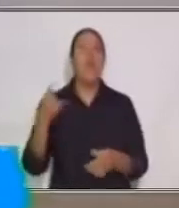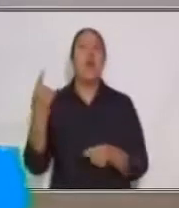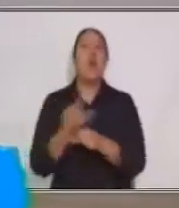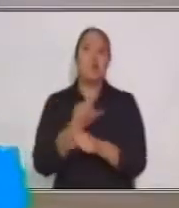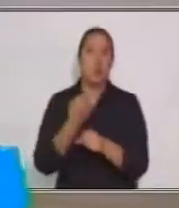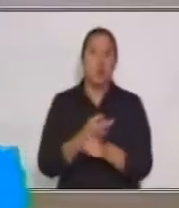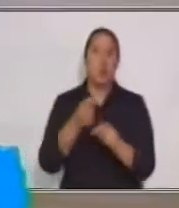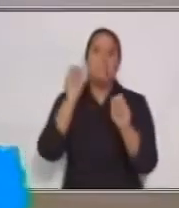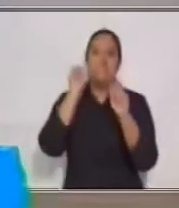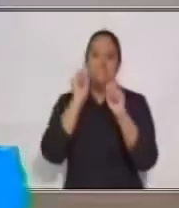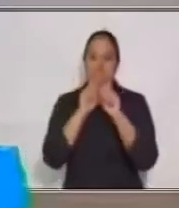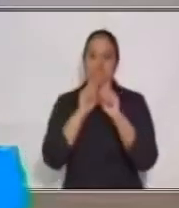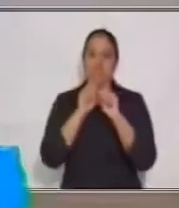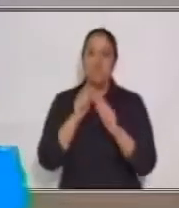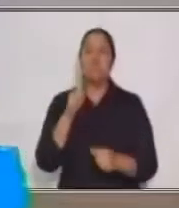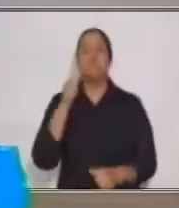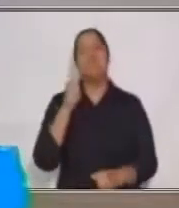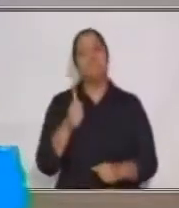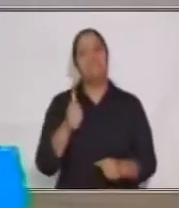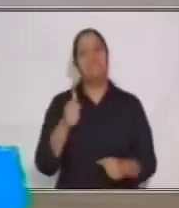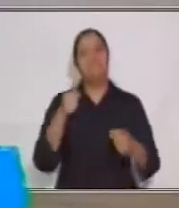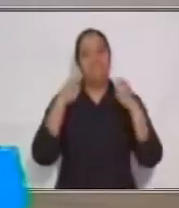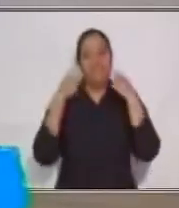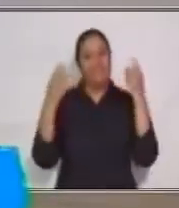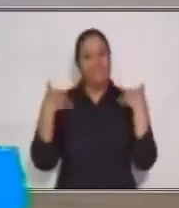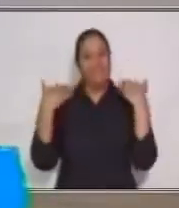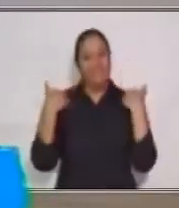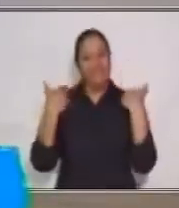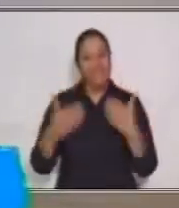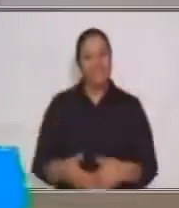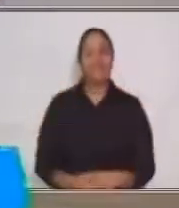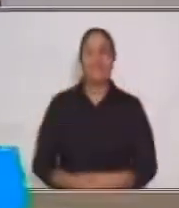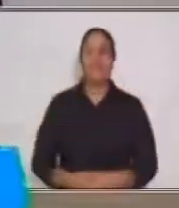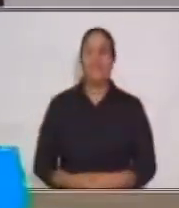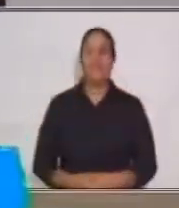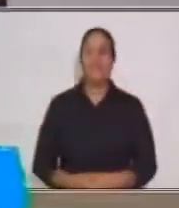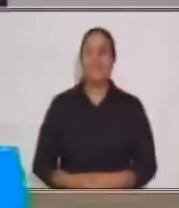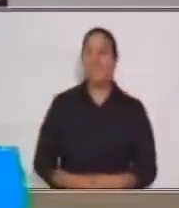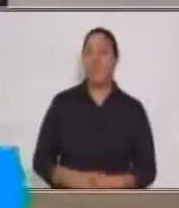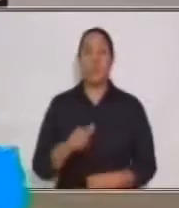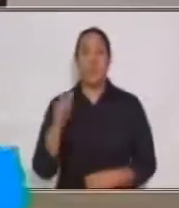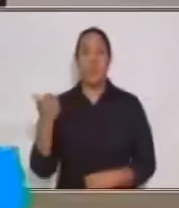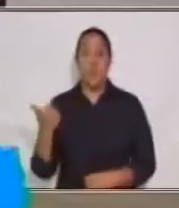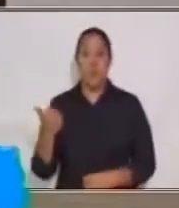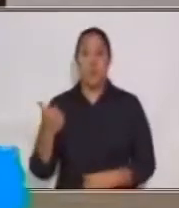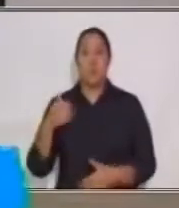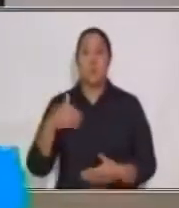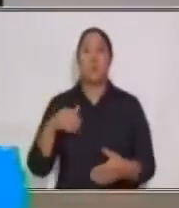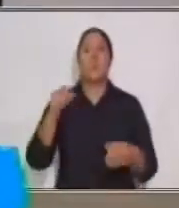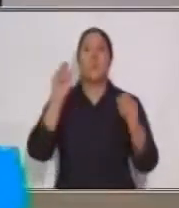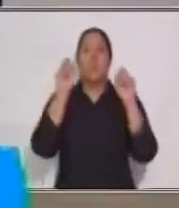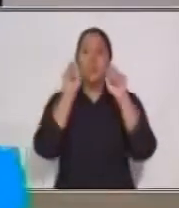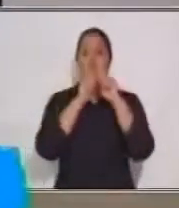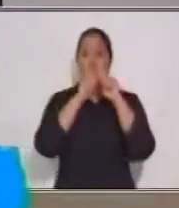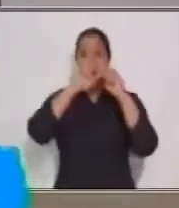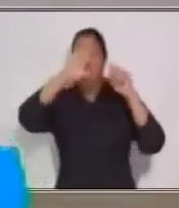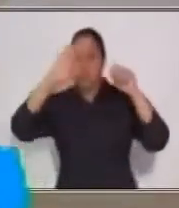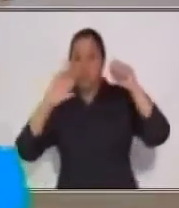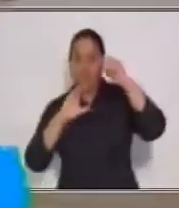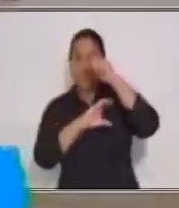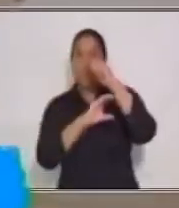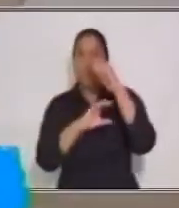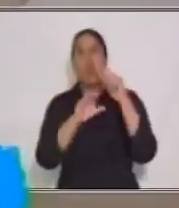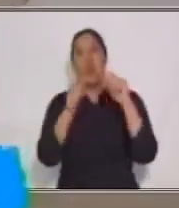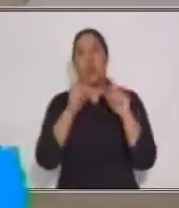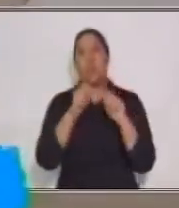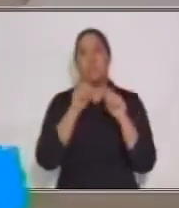Muy bien. Muy bien. Los felicito. Muy bien. Colocamos entonces ya un punto y aparte y un punto y